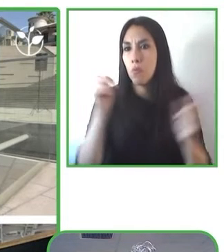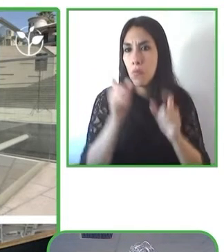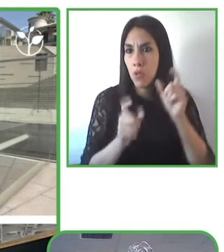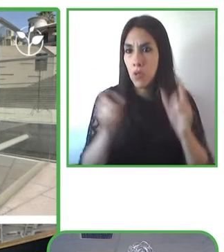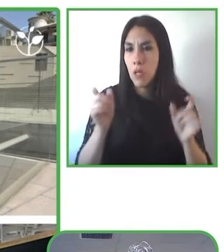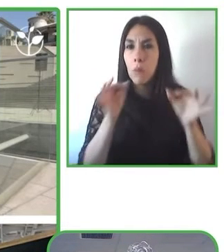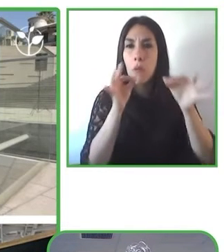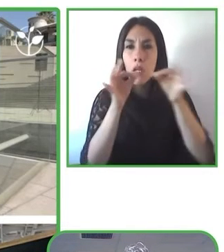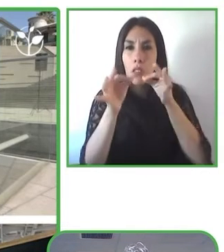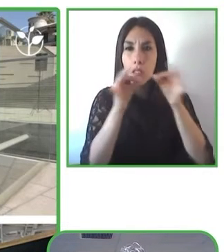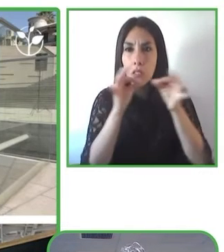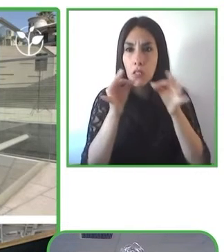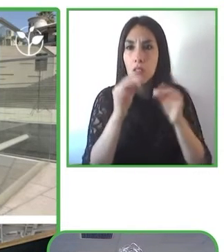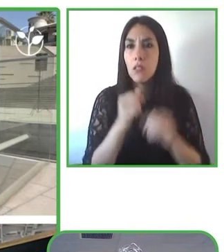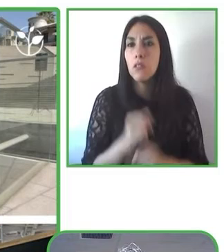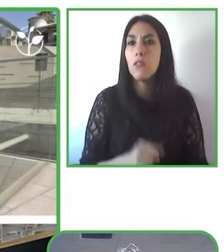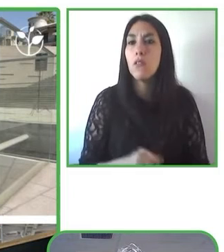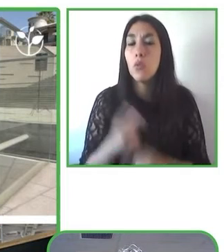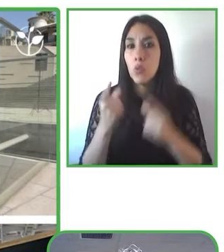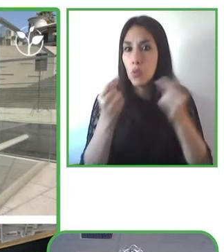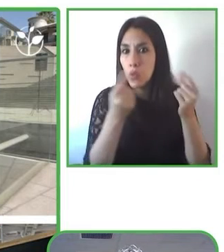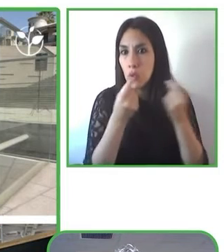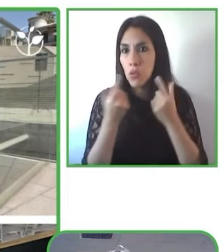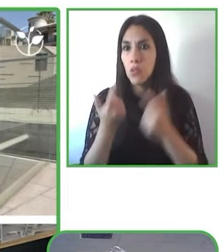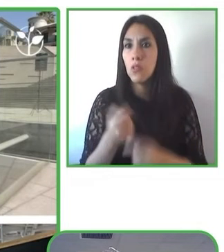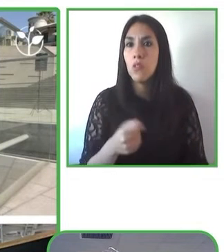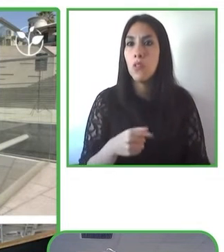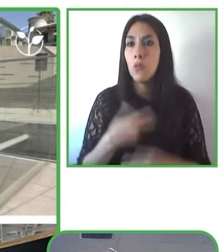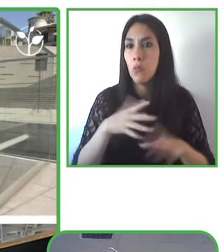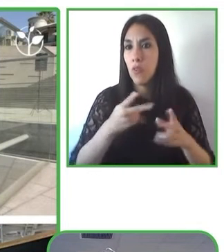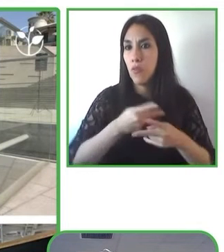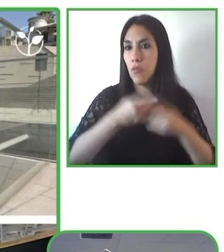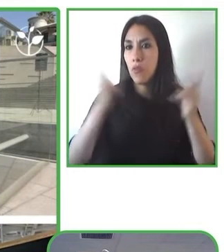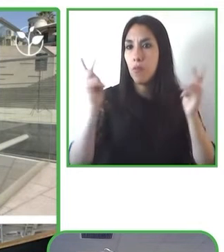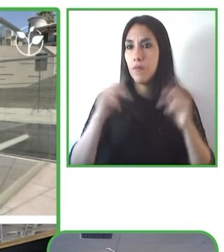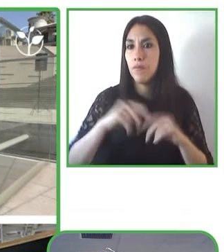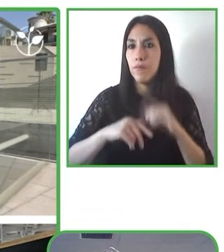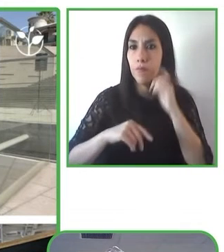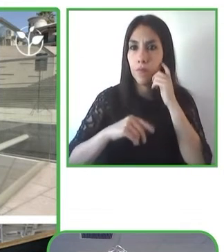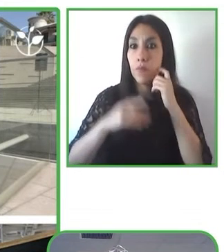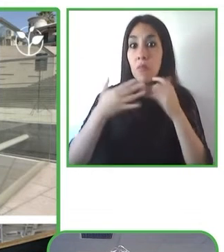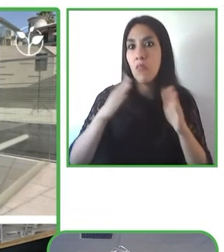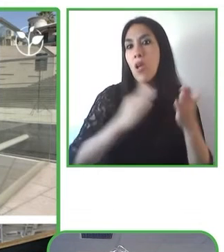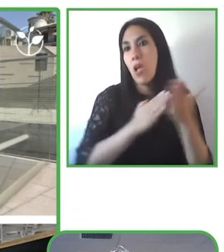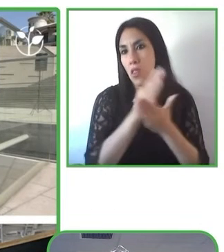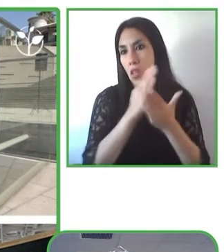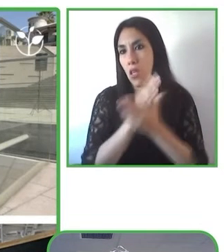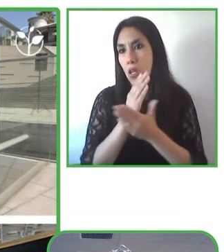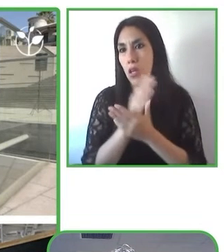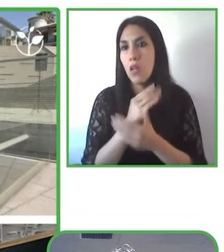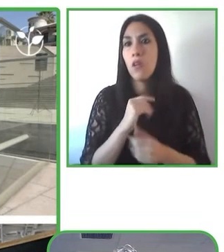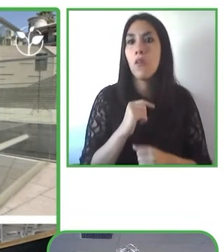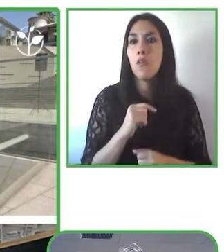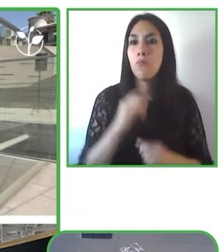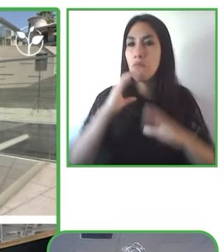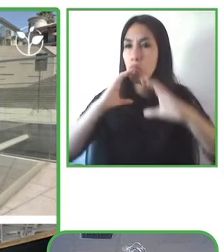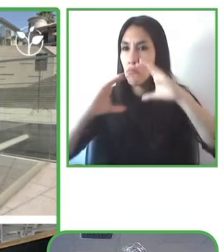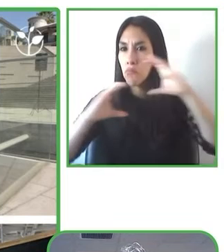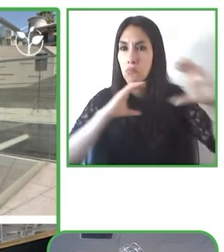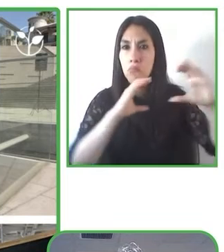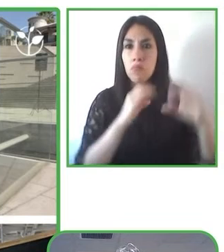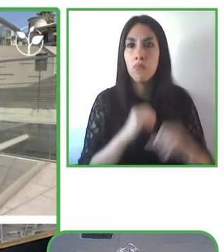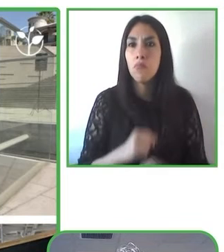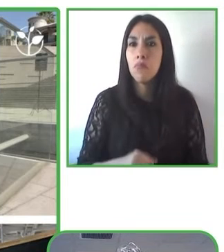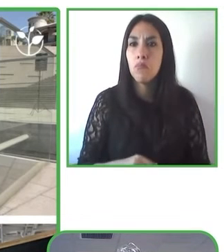es la accesibilidad universal a la información y las comunicaciones. Para esto formamos funcionarios públicos de los áreas de tecnología de información y